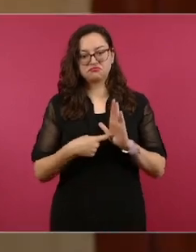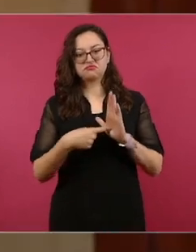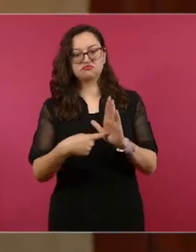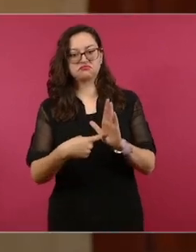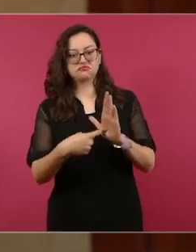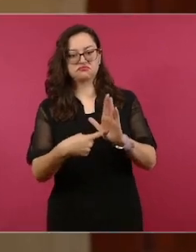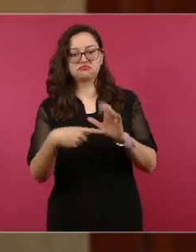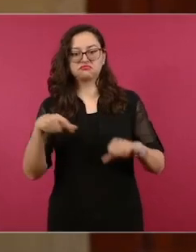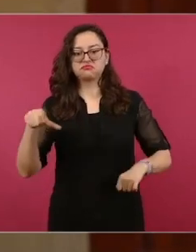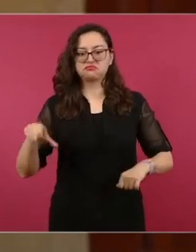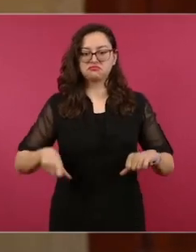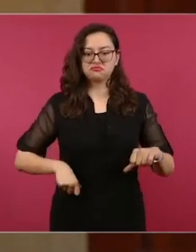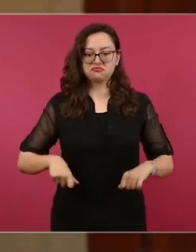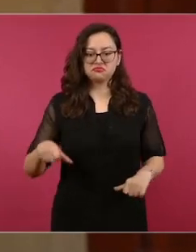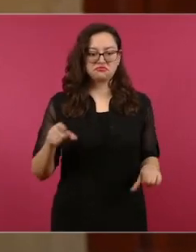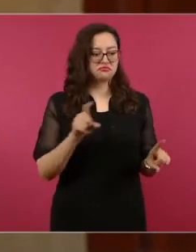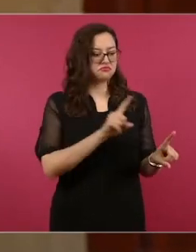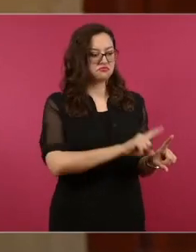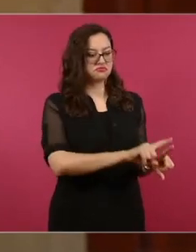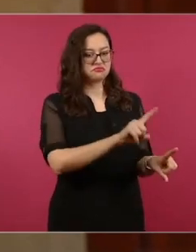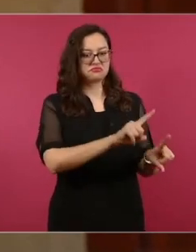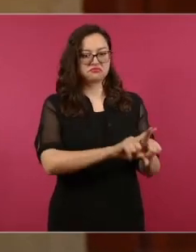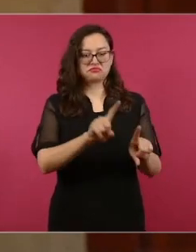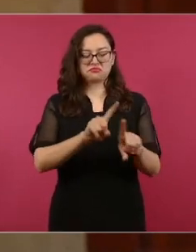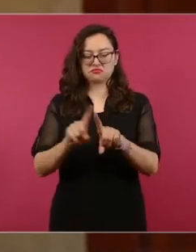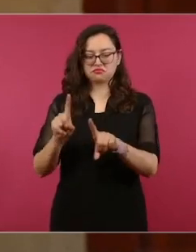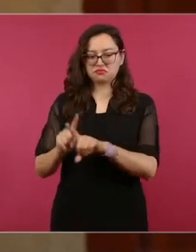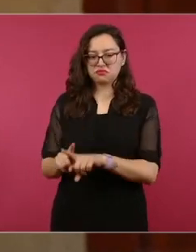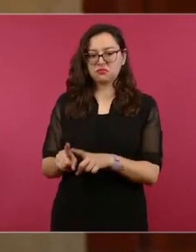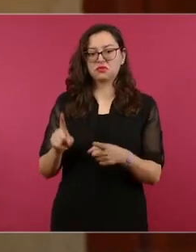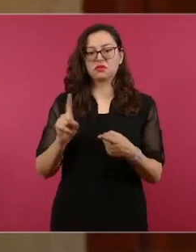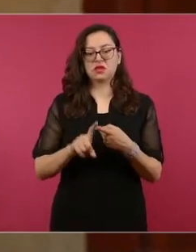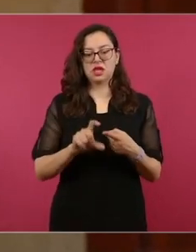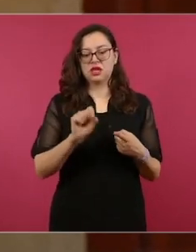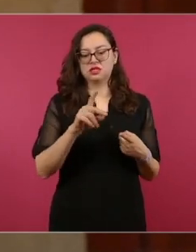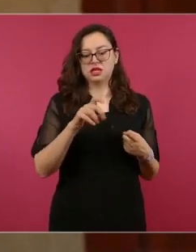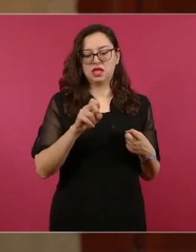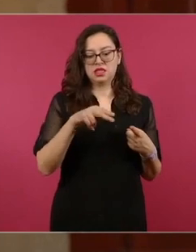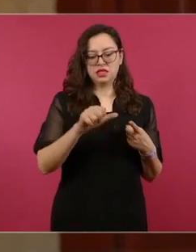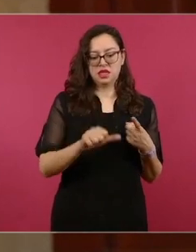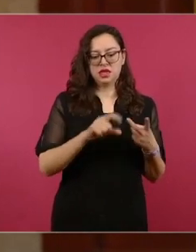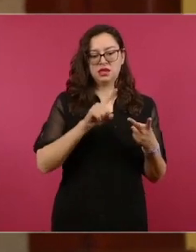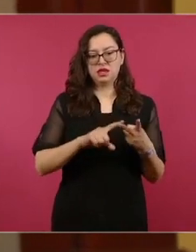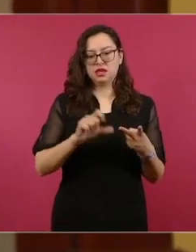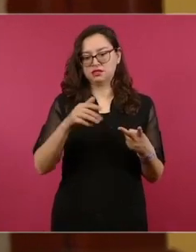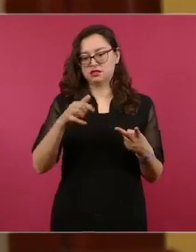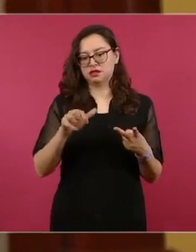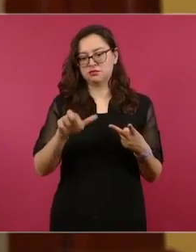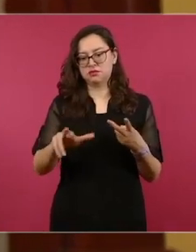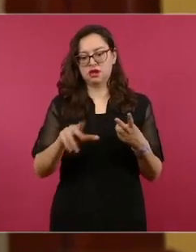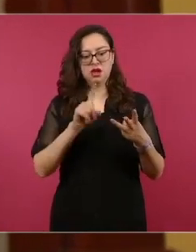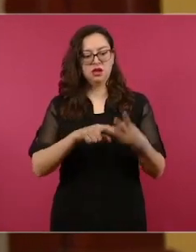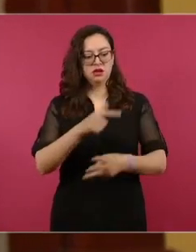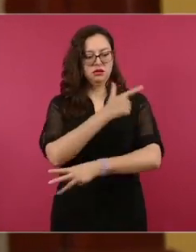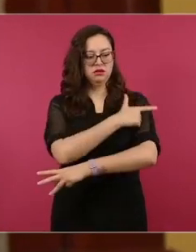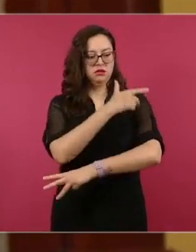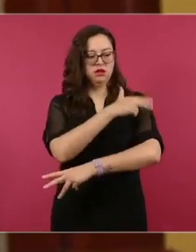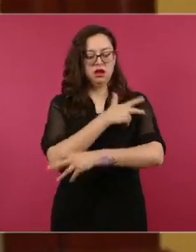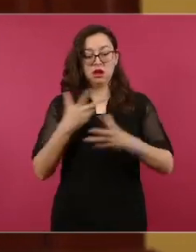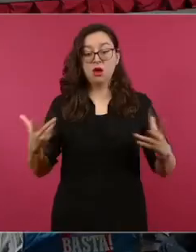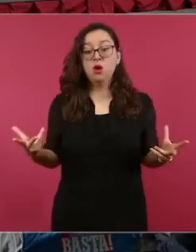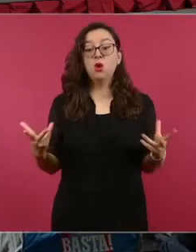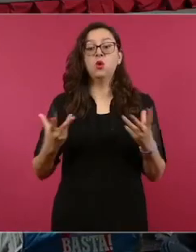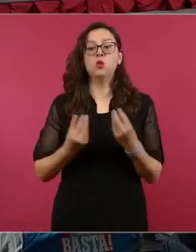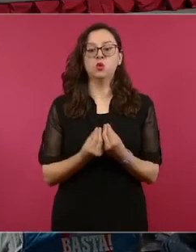operativos que se hacen en conjunto con las Fuerzas Armadas y las Fuerzas de Seguridad de México. En primer lugar,